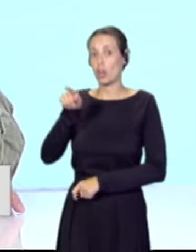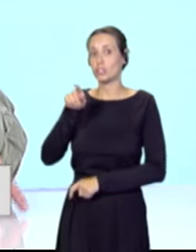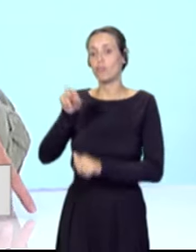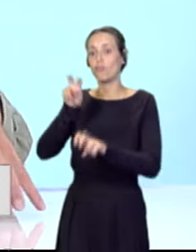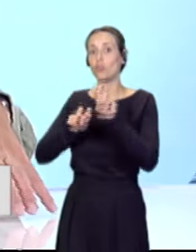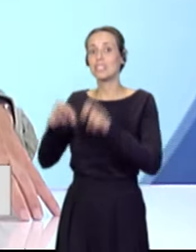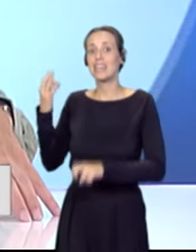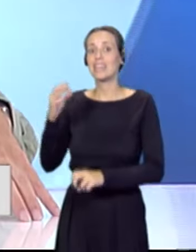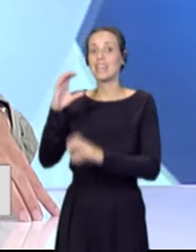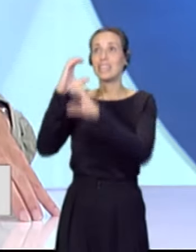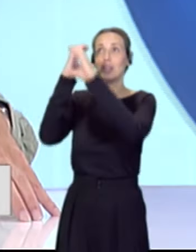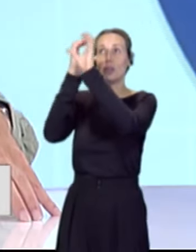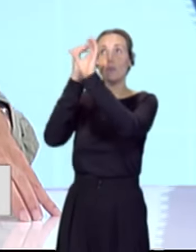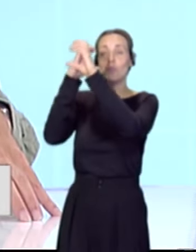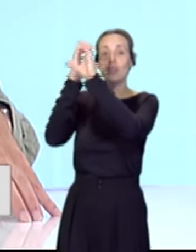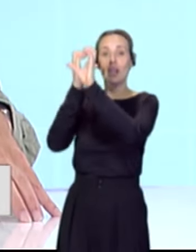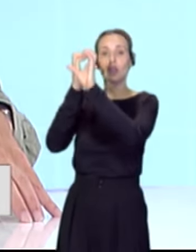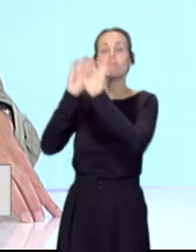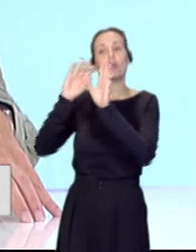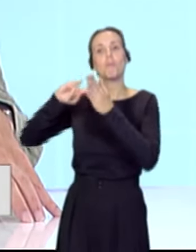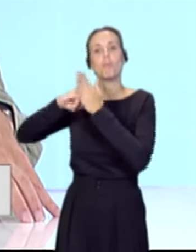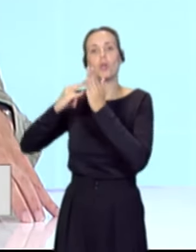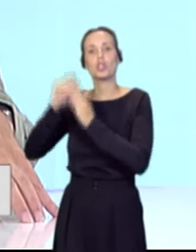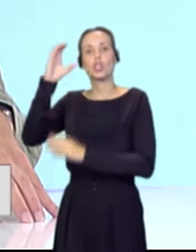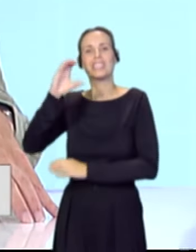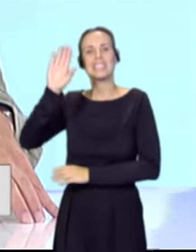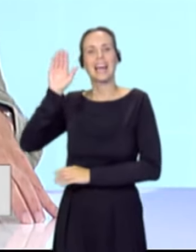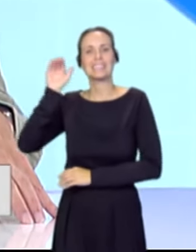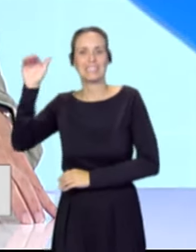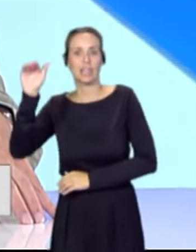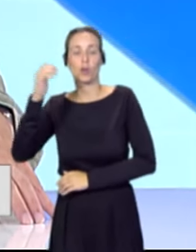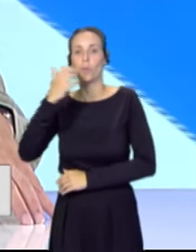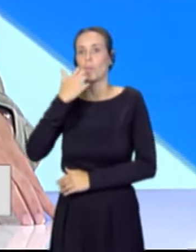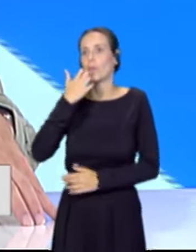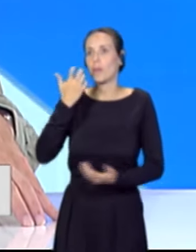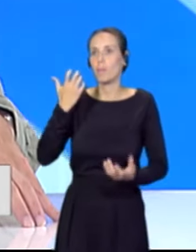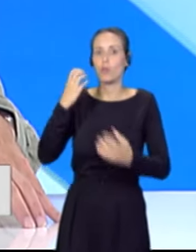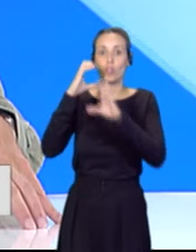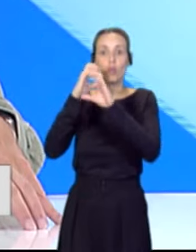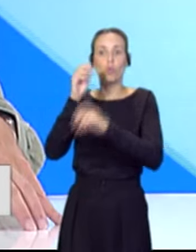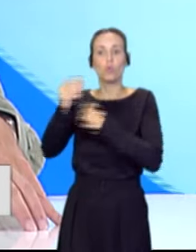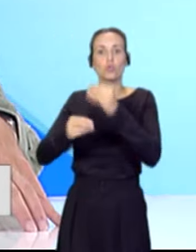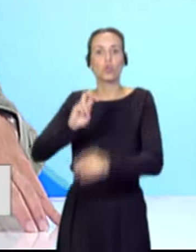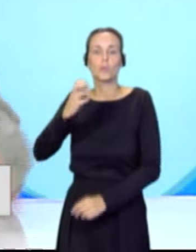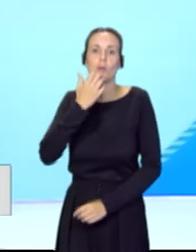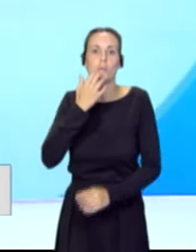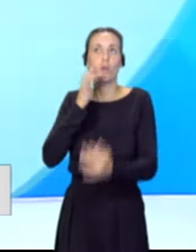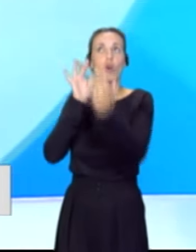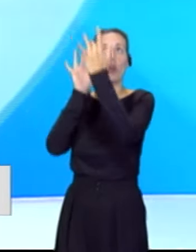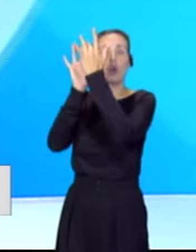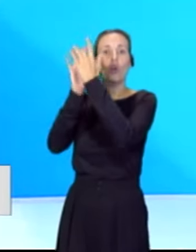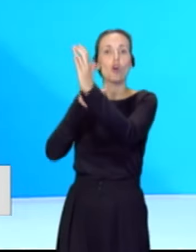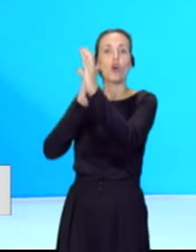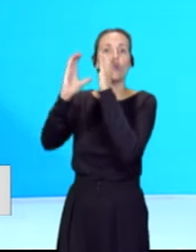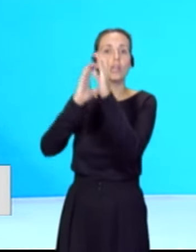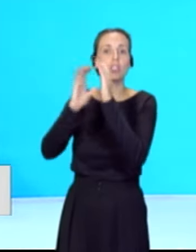en proyectos de ciencia extranjero y otros usos de los telescopios, como pueden ser las comunicaciones ópticas o puede ser el seguimiento